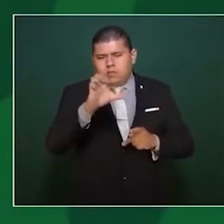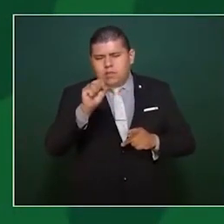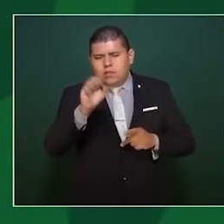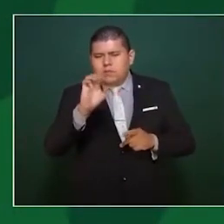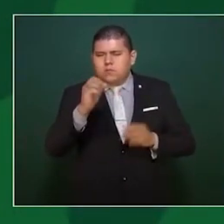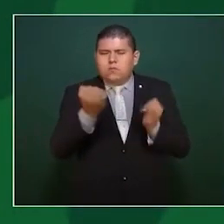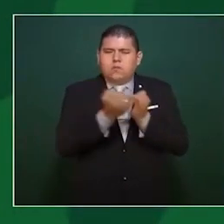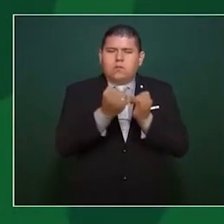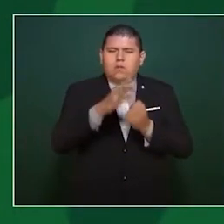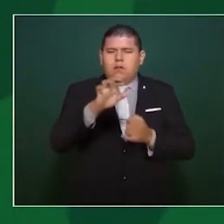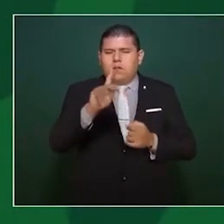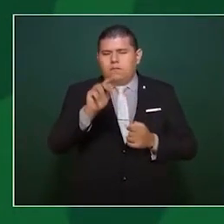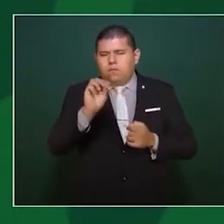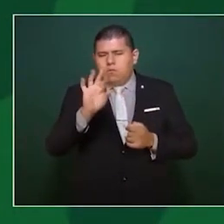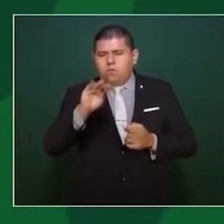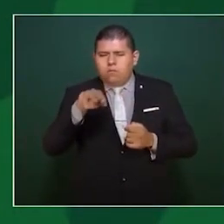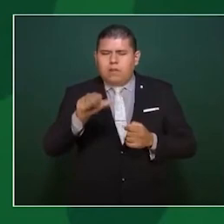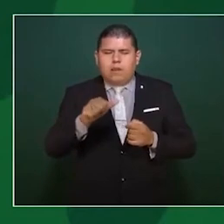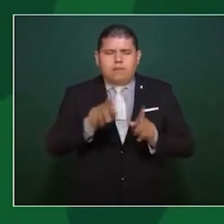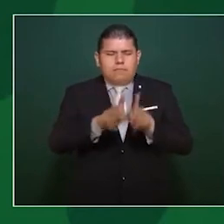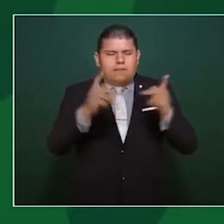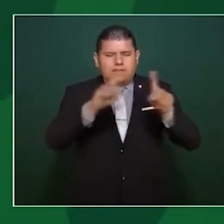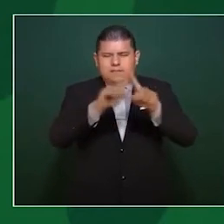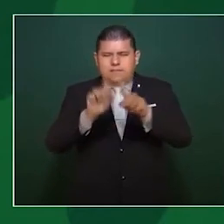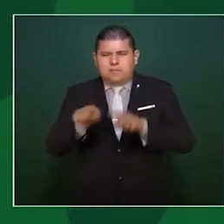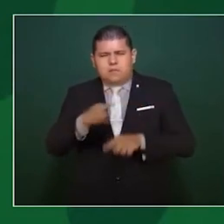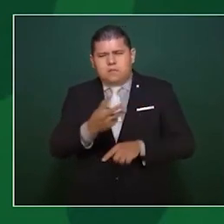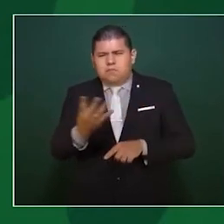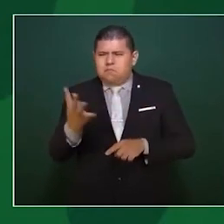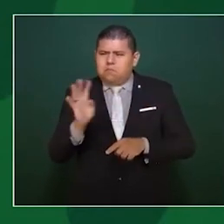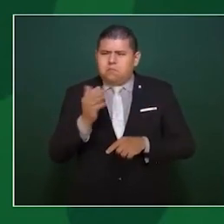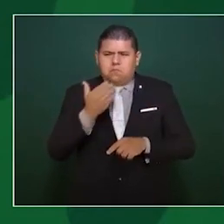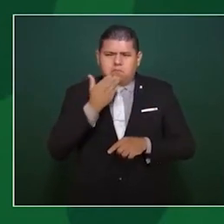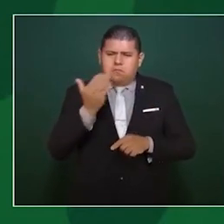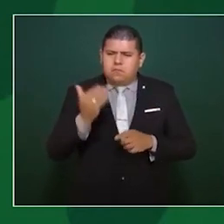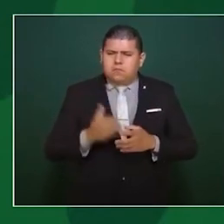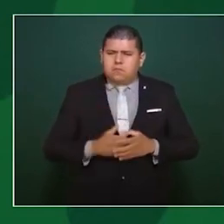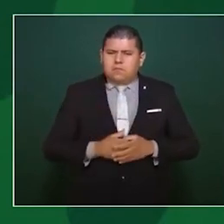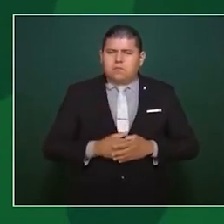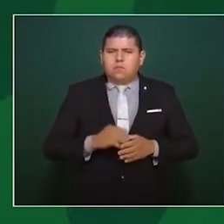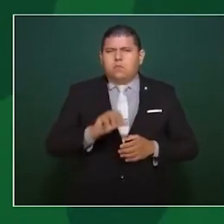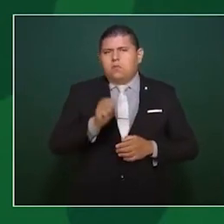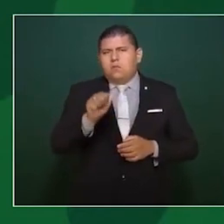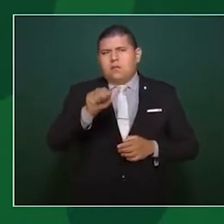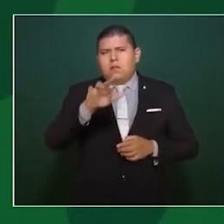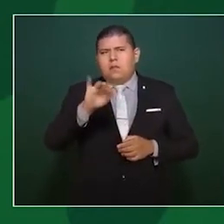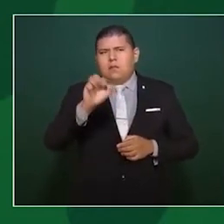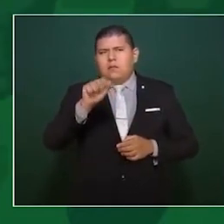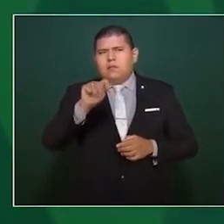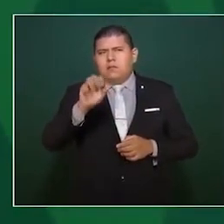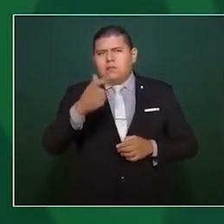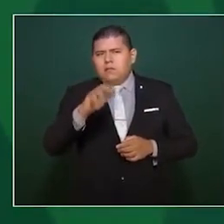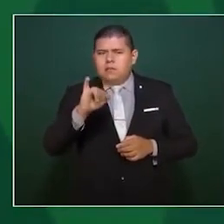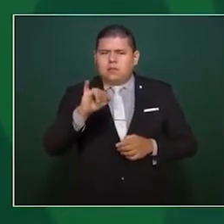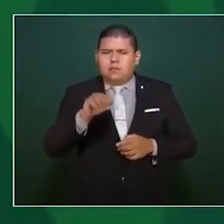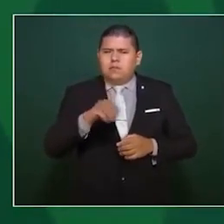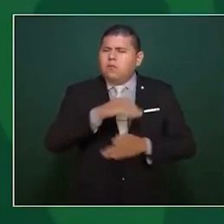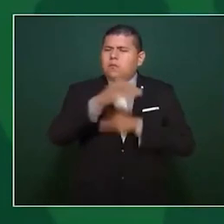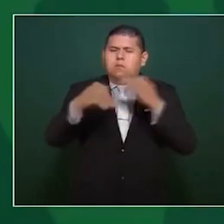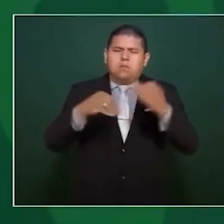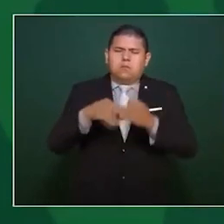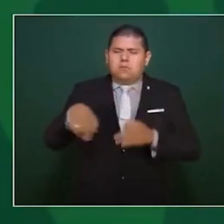Aristegui, todos